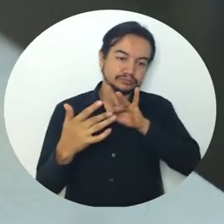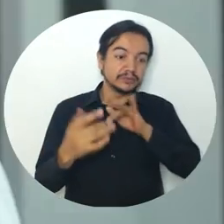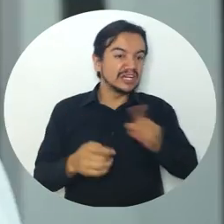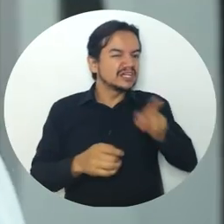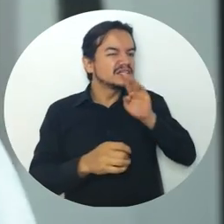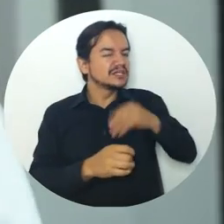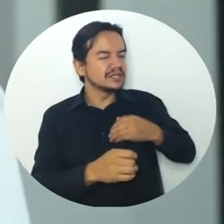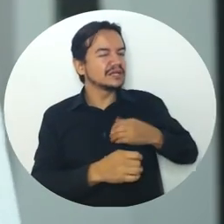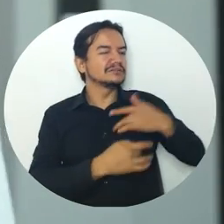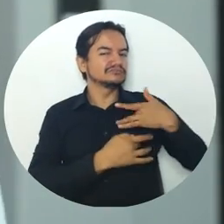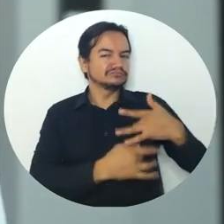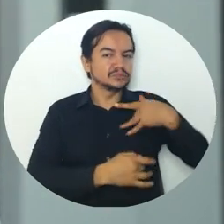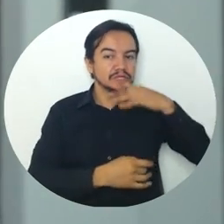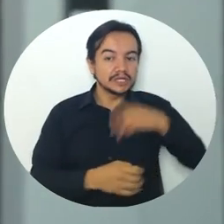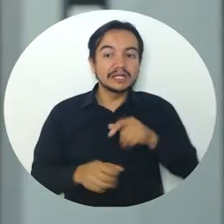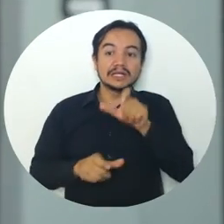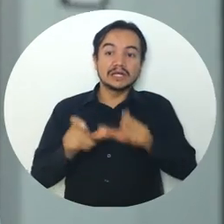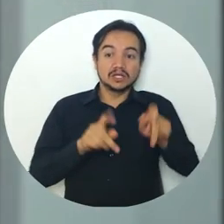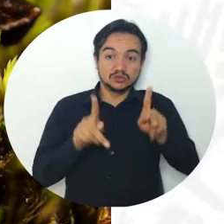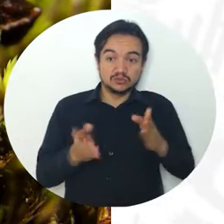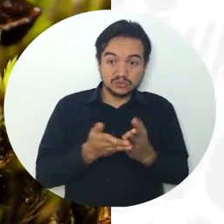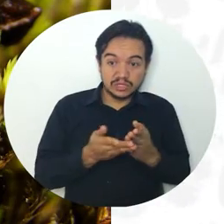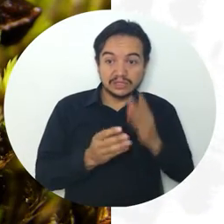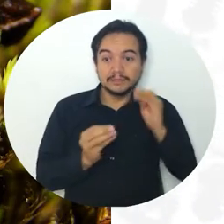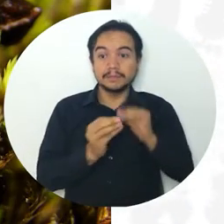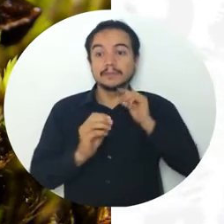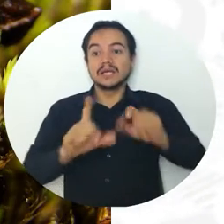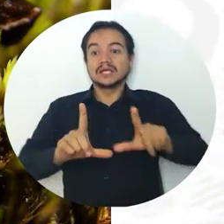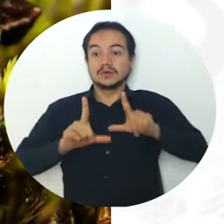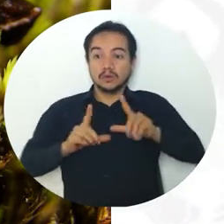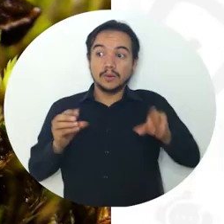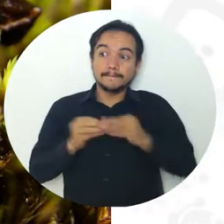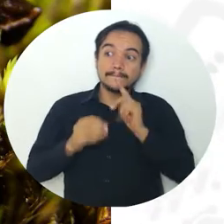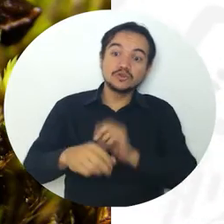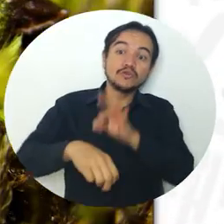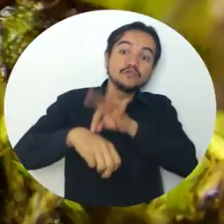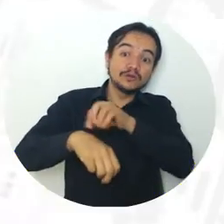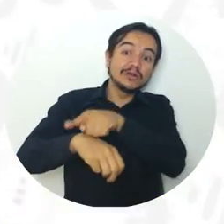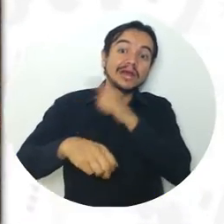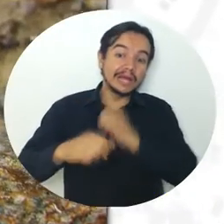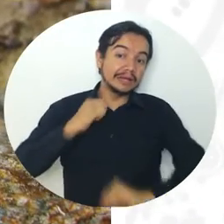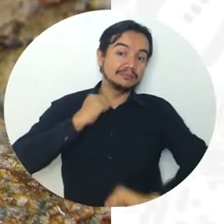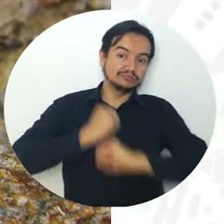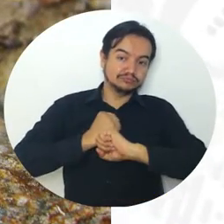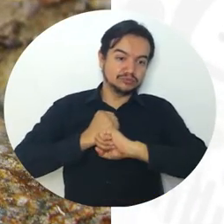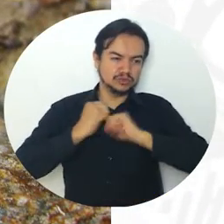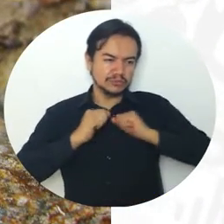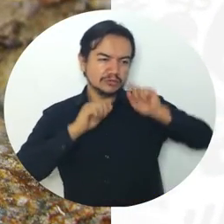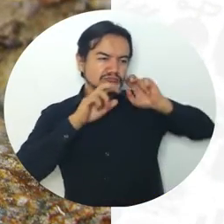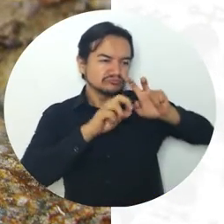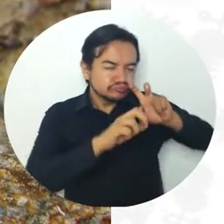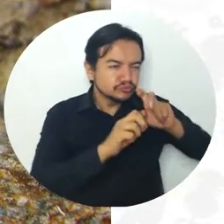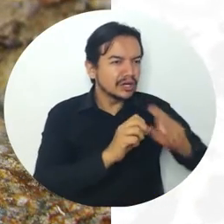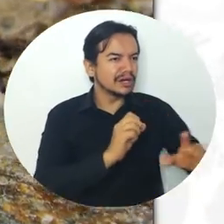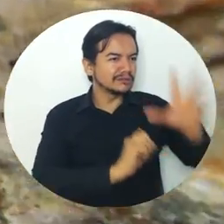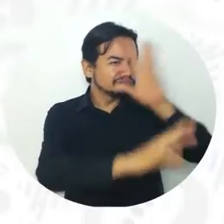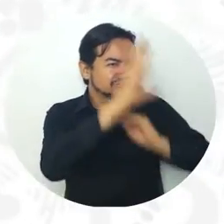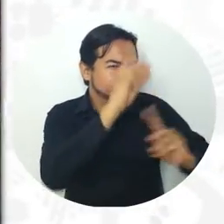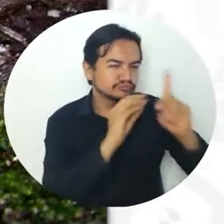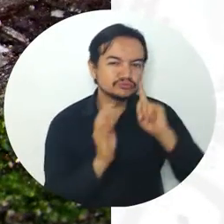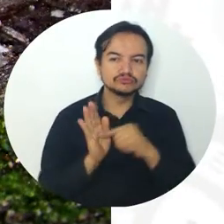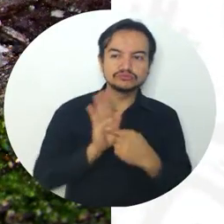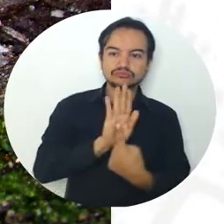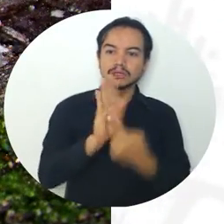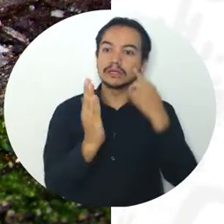estudiantes, graduados y alianzas con la Fundación Atelopos que confluyen en generar conocimiento y expandirlo al territorio para